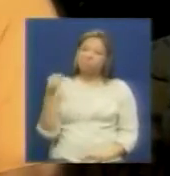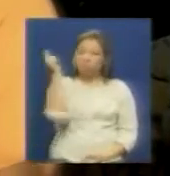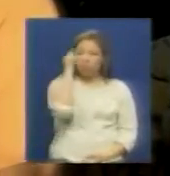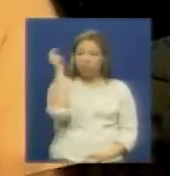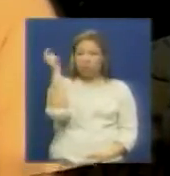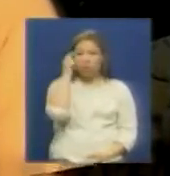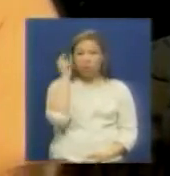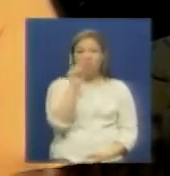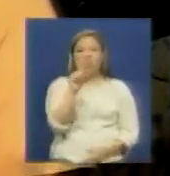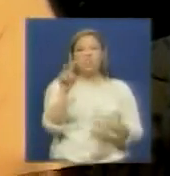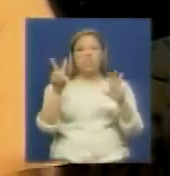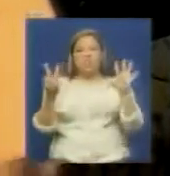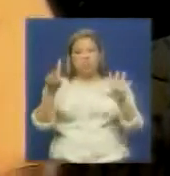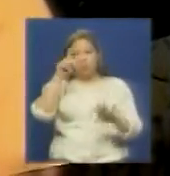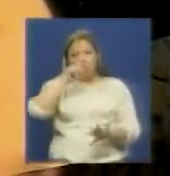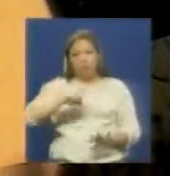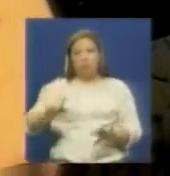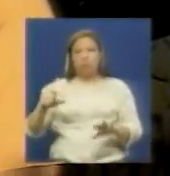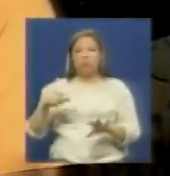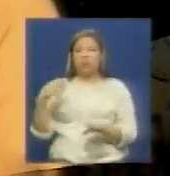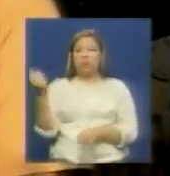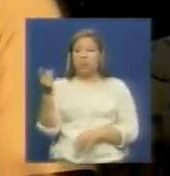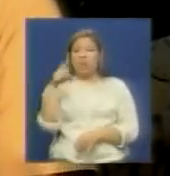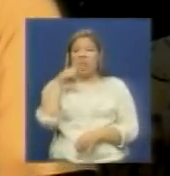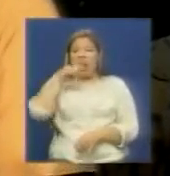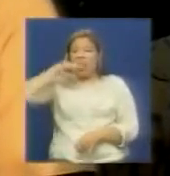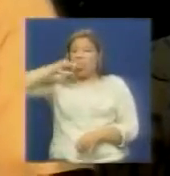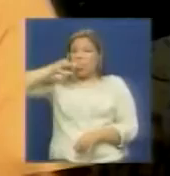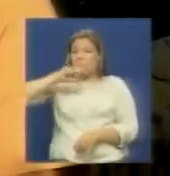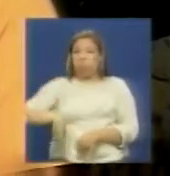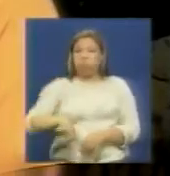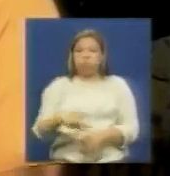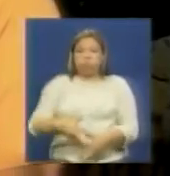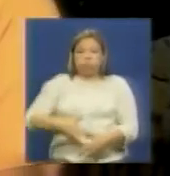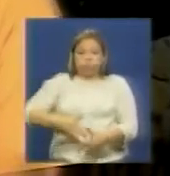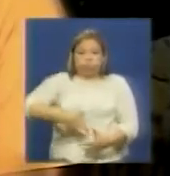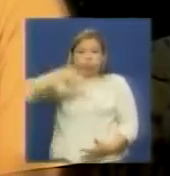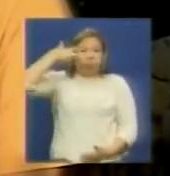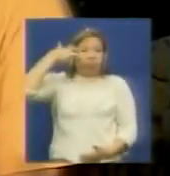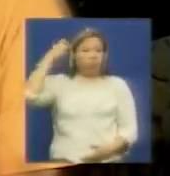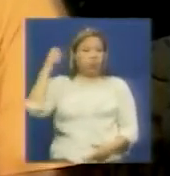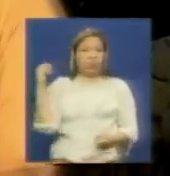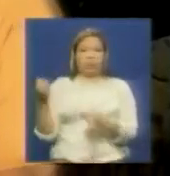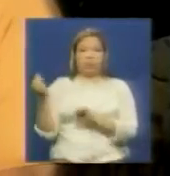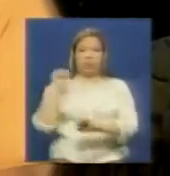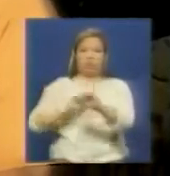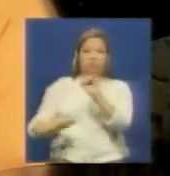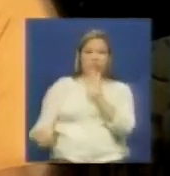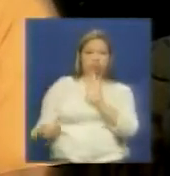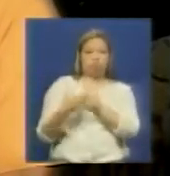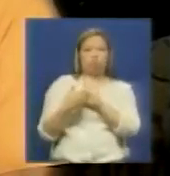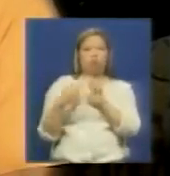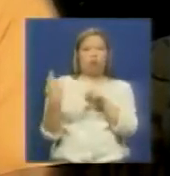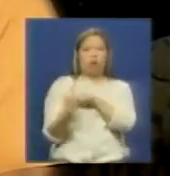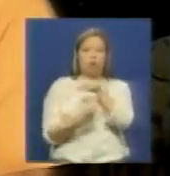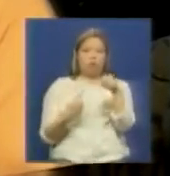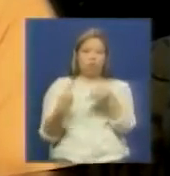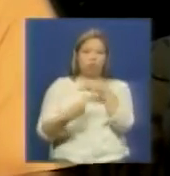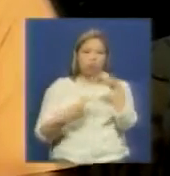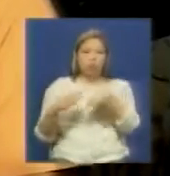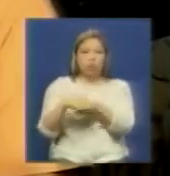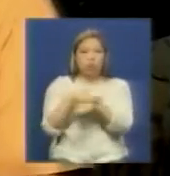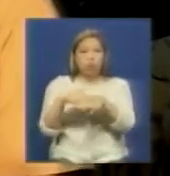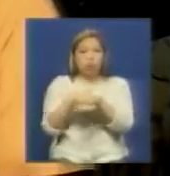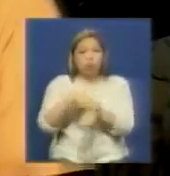17 años de acumulación de odio de rabia contra esta revolución socialista